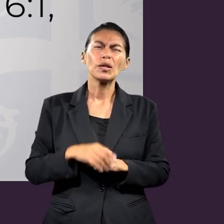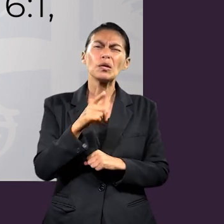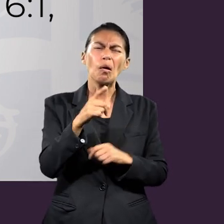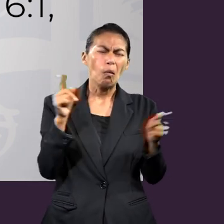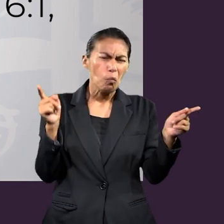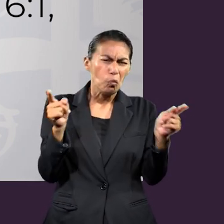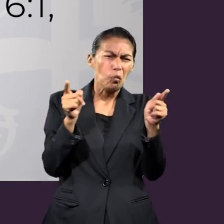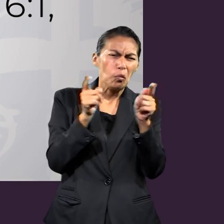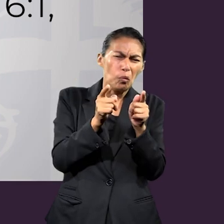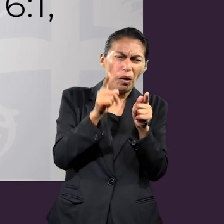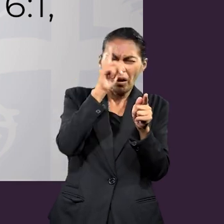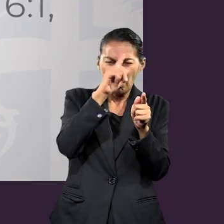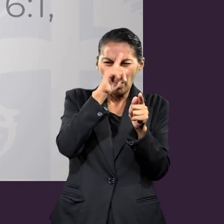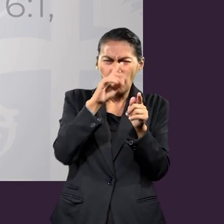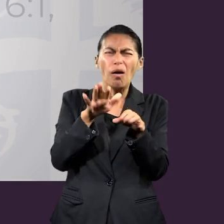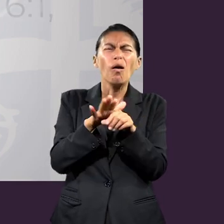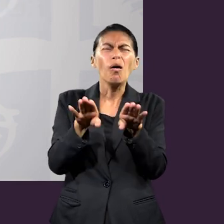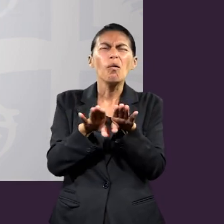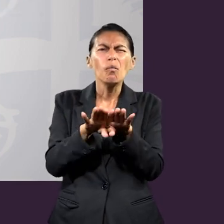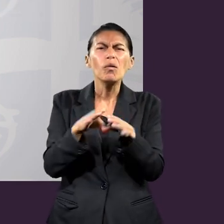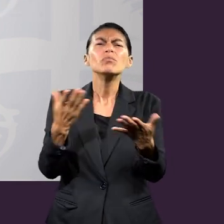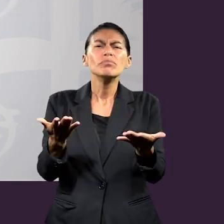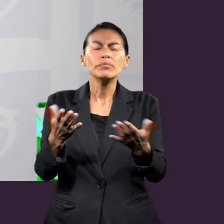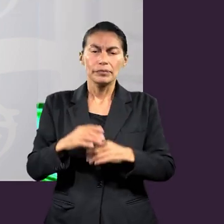resumirías estos consejos?